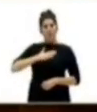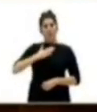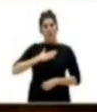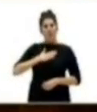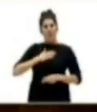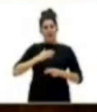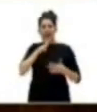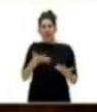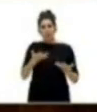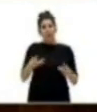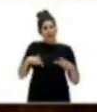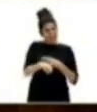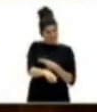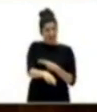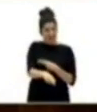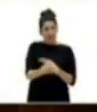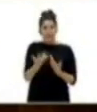Un último dato.